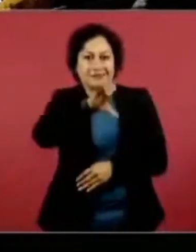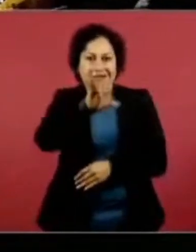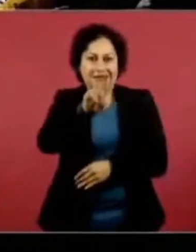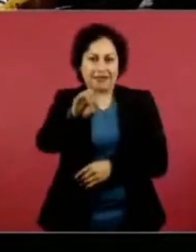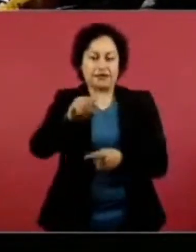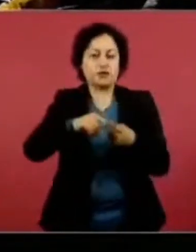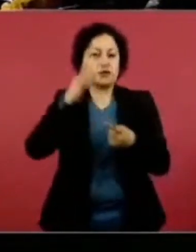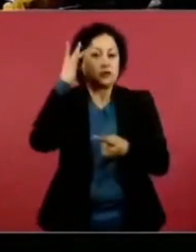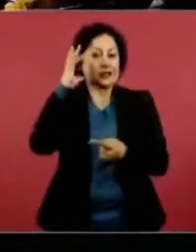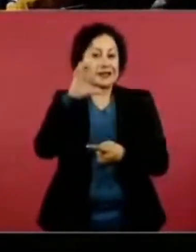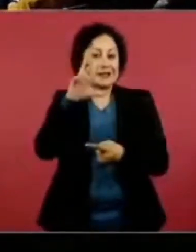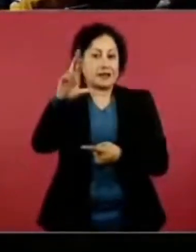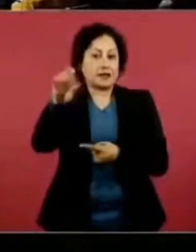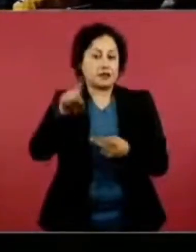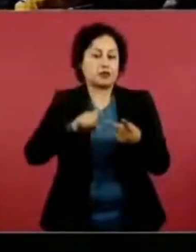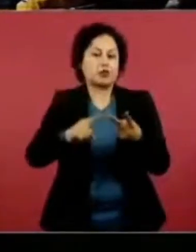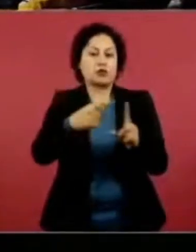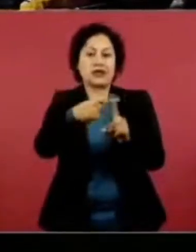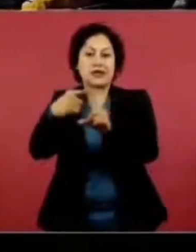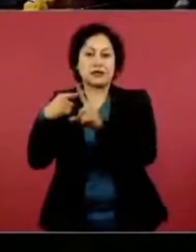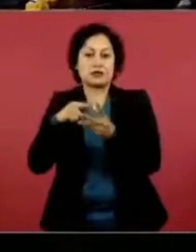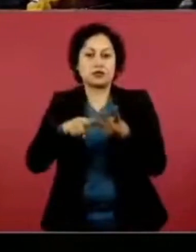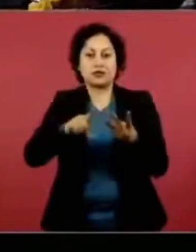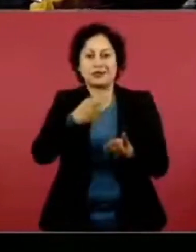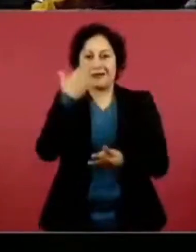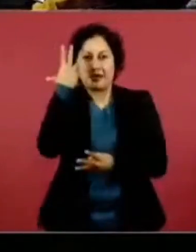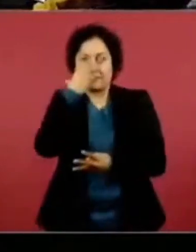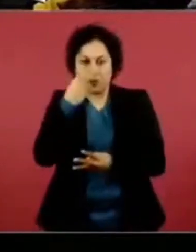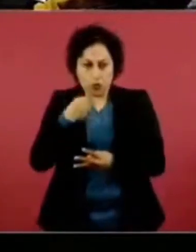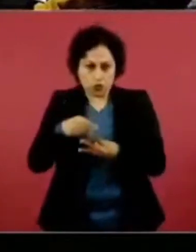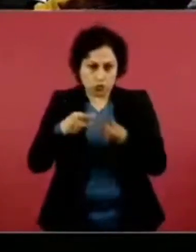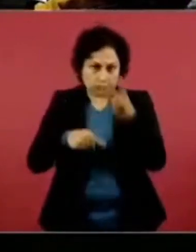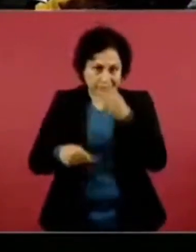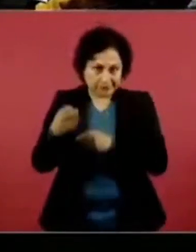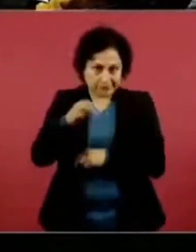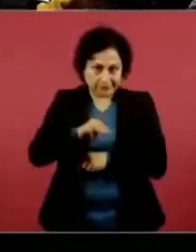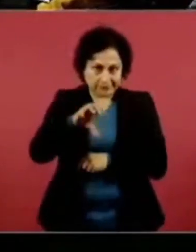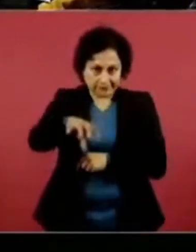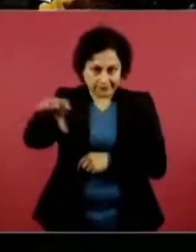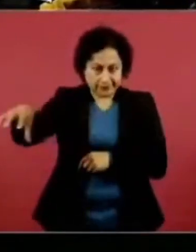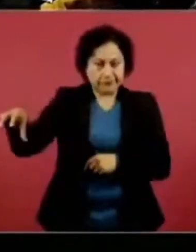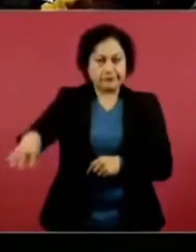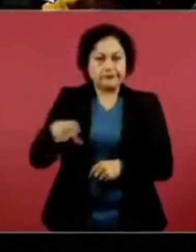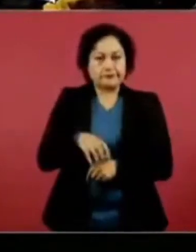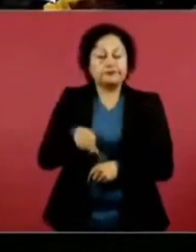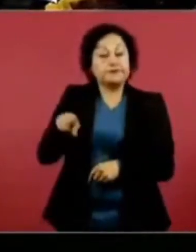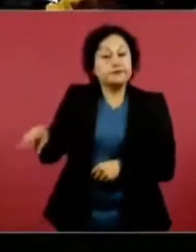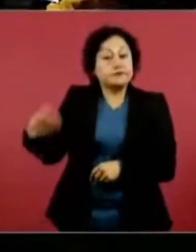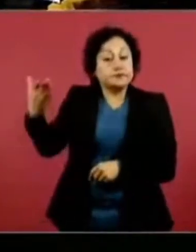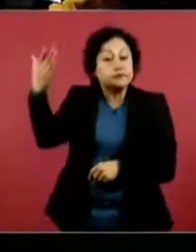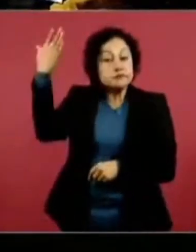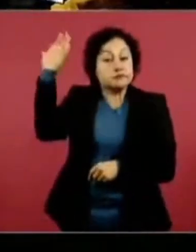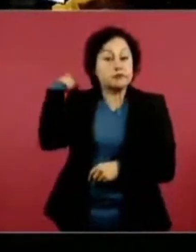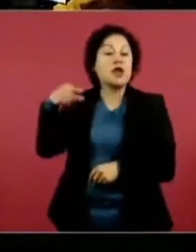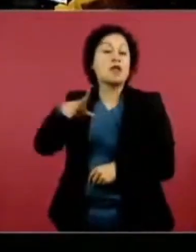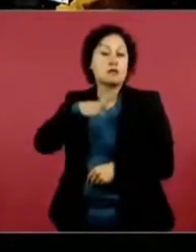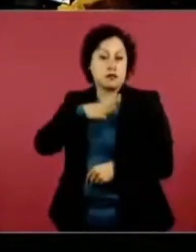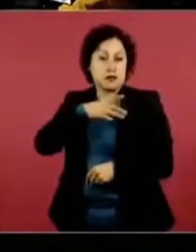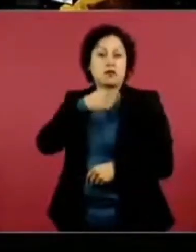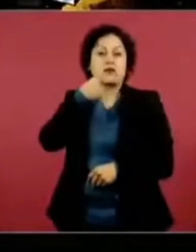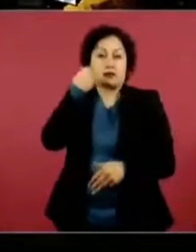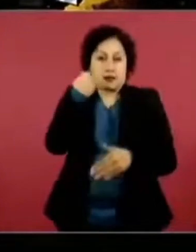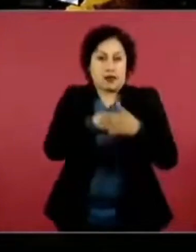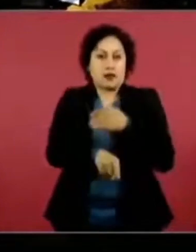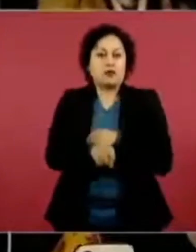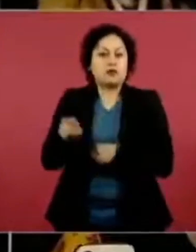Montehermoso y Las Cruces. Este exfuncionario Rafael Holguín, quien por cierto estuvo denunciado por fraude en